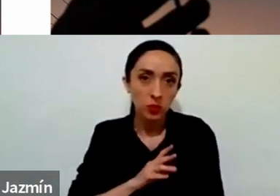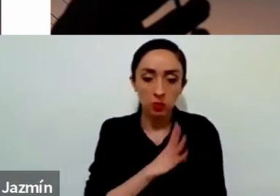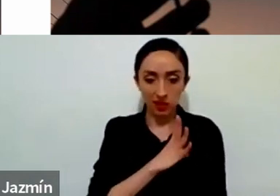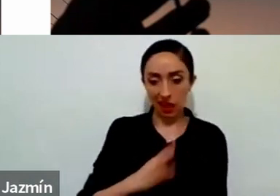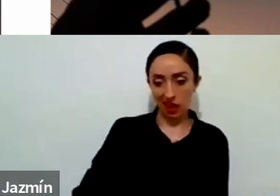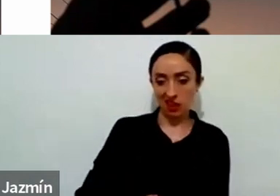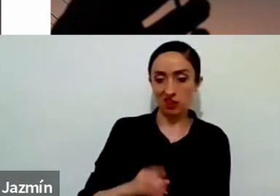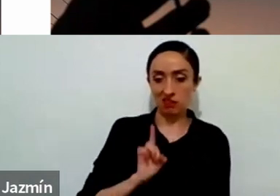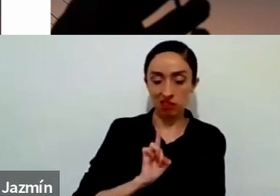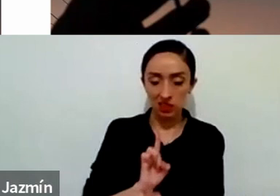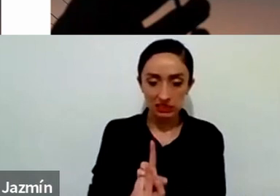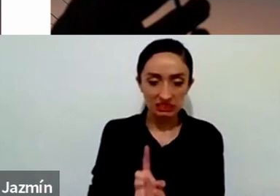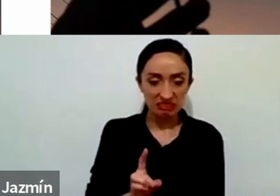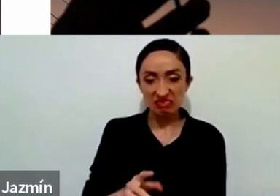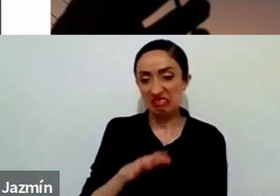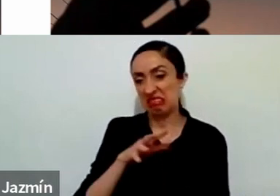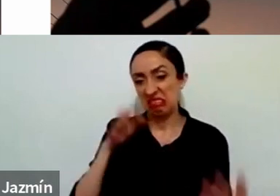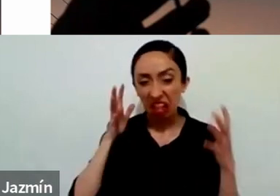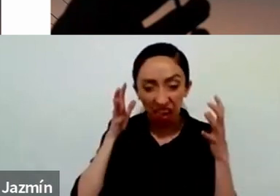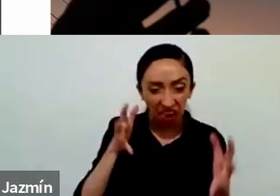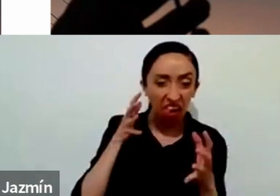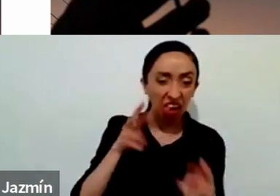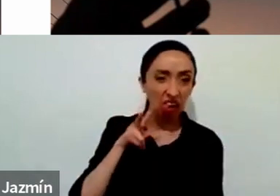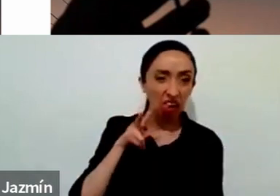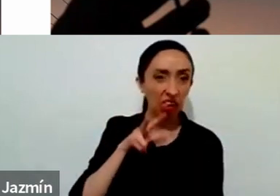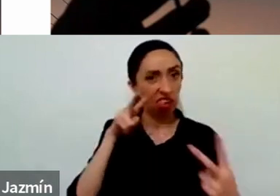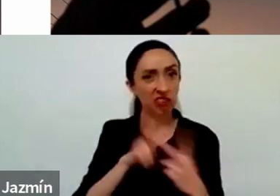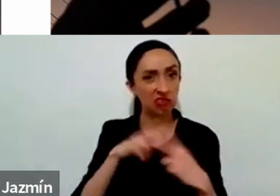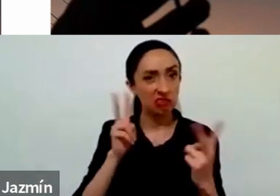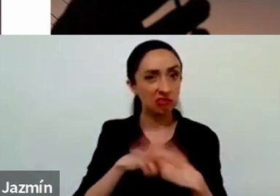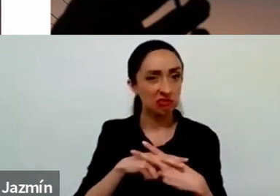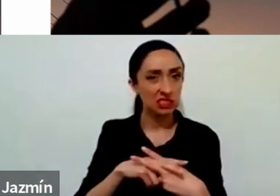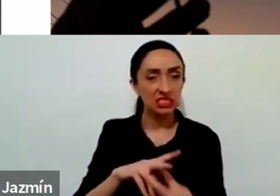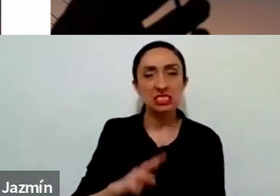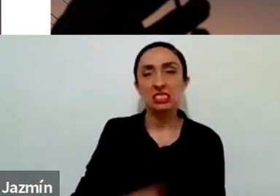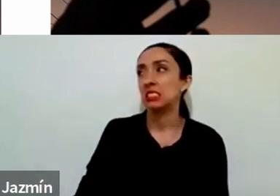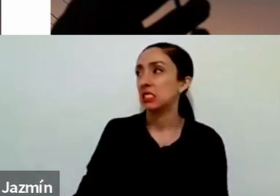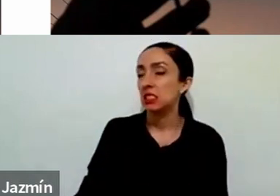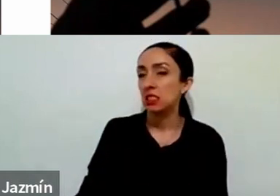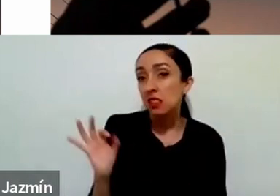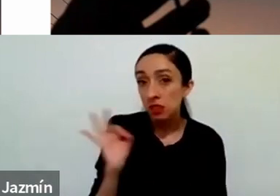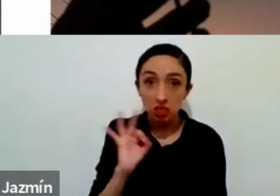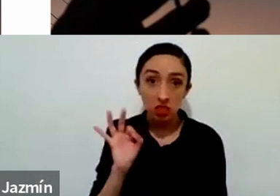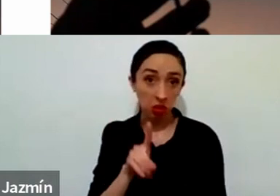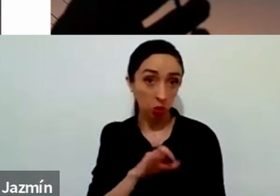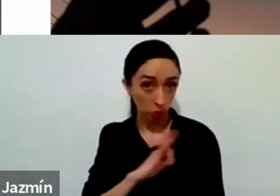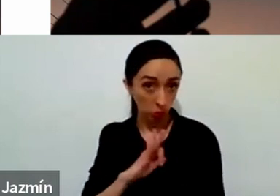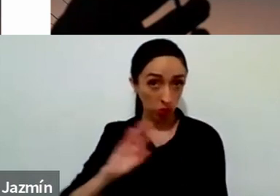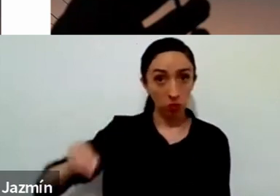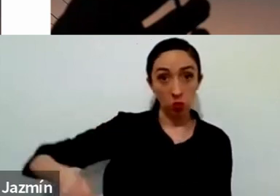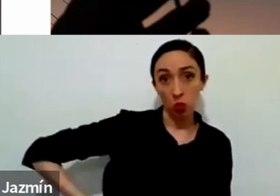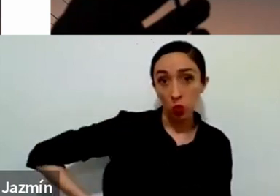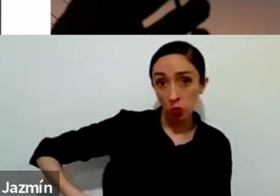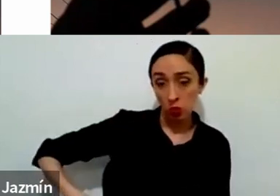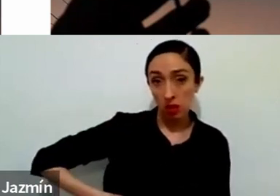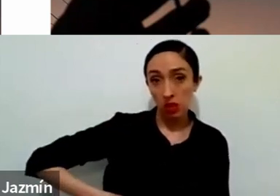¿no? No necesariamente una culpa, pero un dolor de arrepentimiento, ¿verdad? Pues mira, hablar